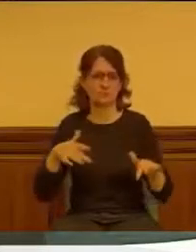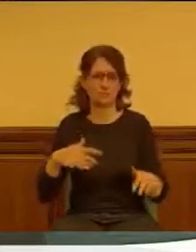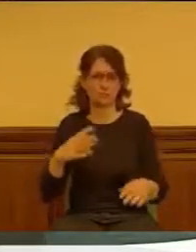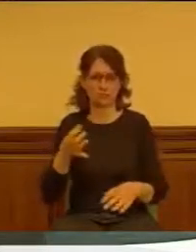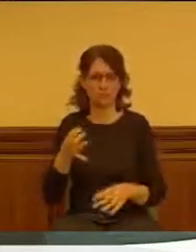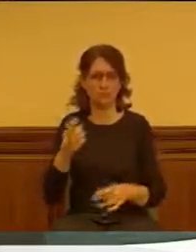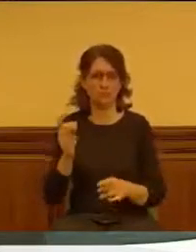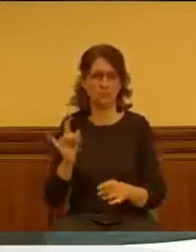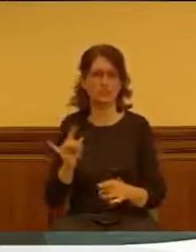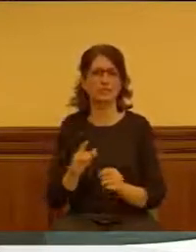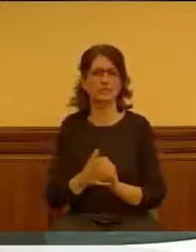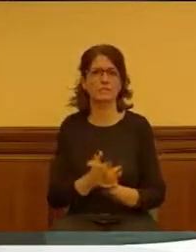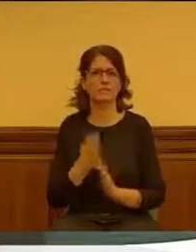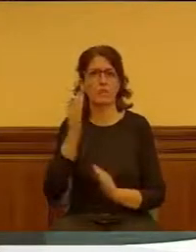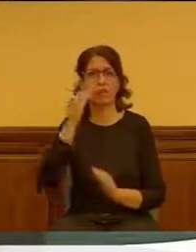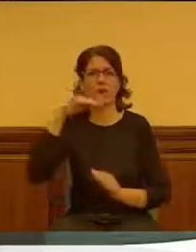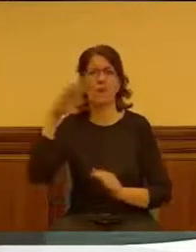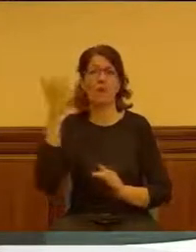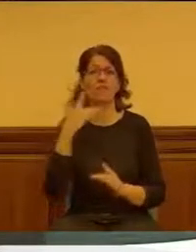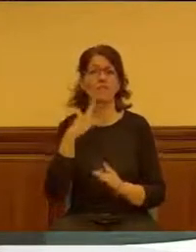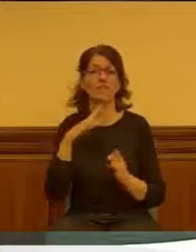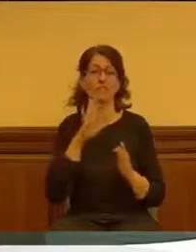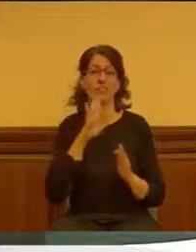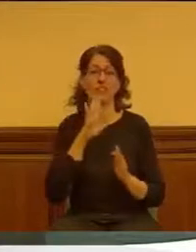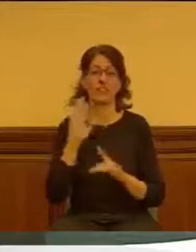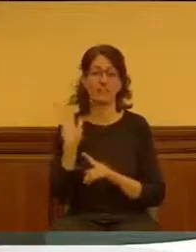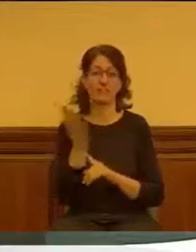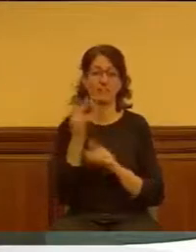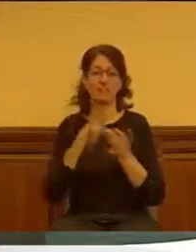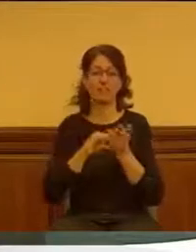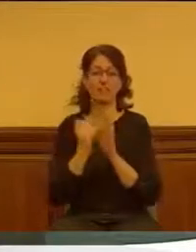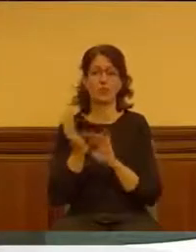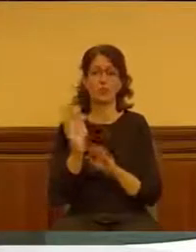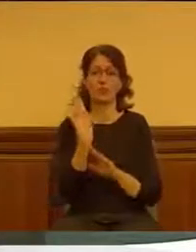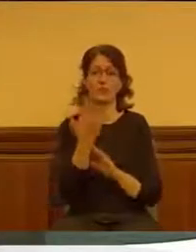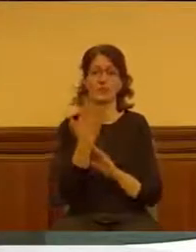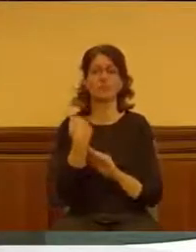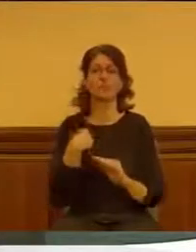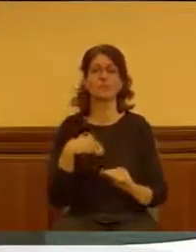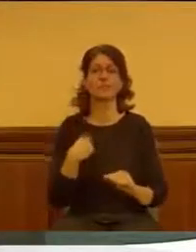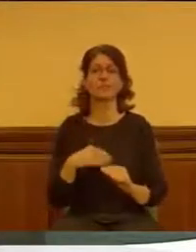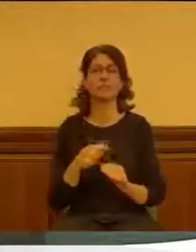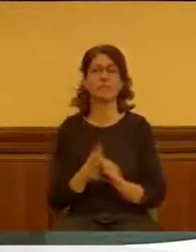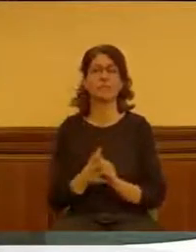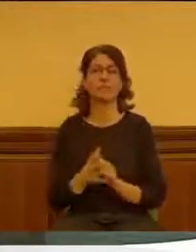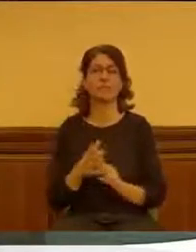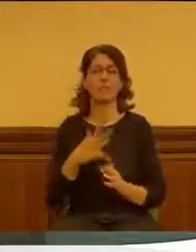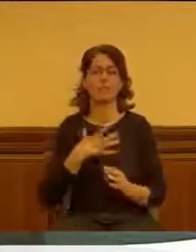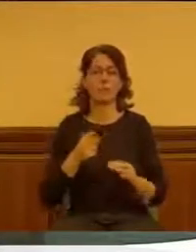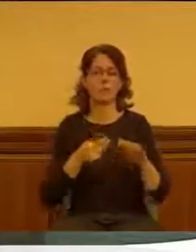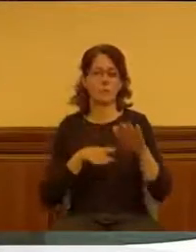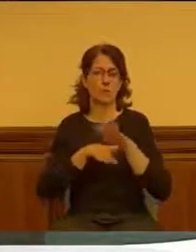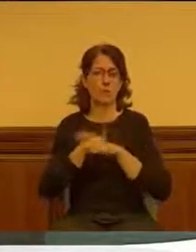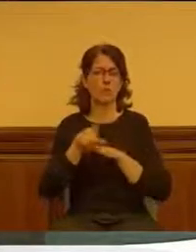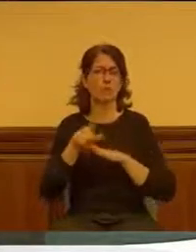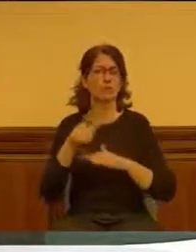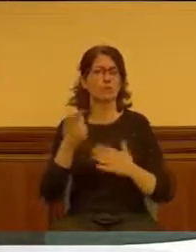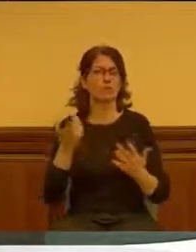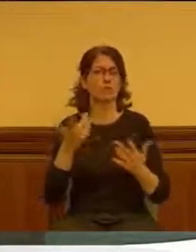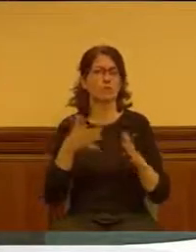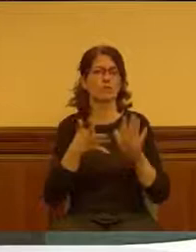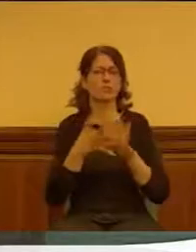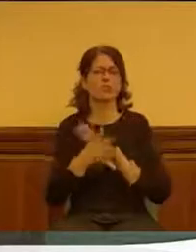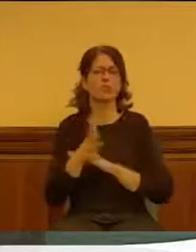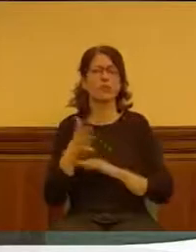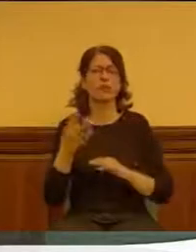Ojalá y hubiéramos tenido, porque esa opción que usted ahora presenta desde Mósteres de Desarrollo es una opción